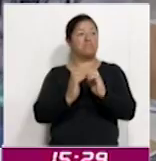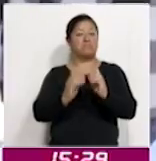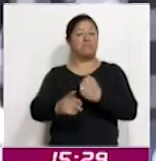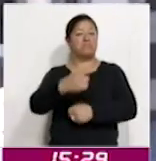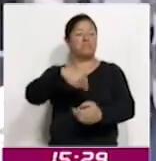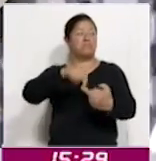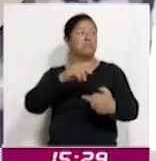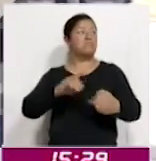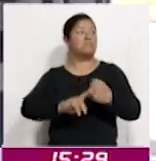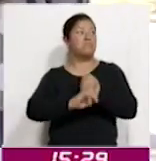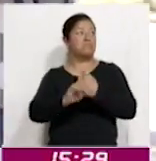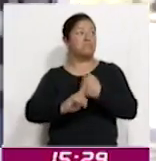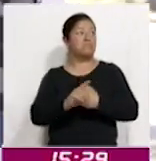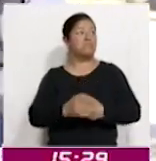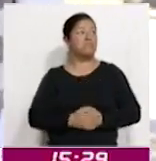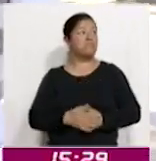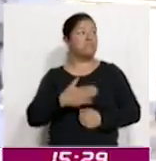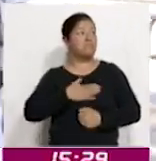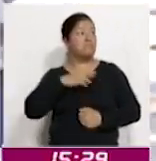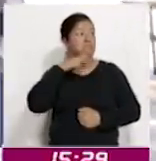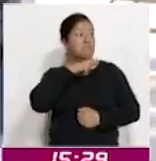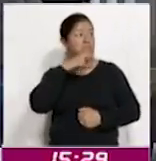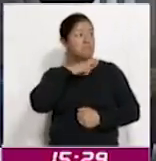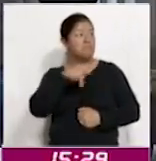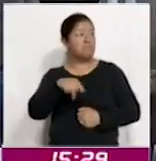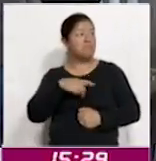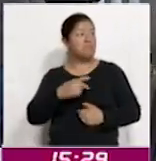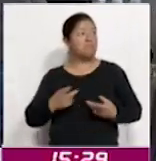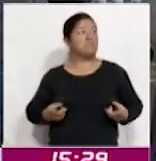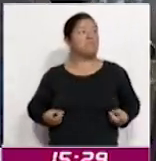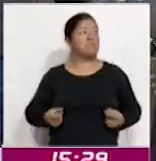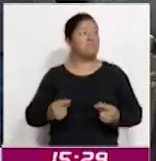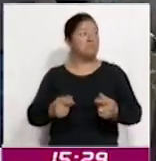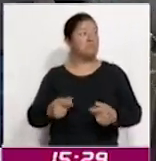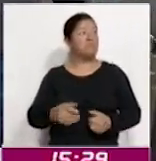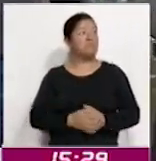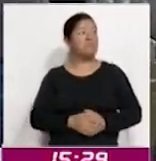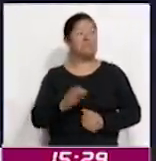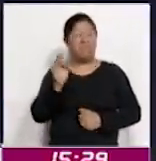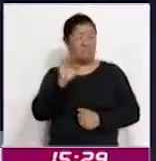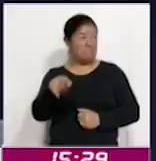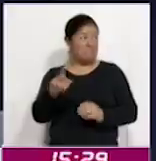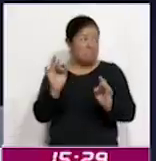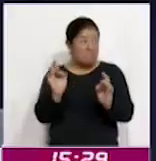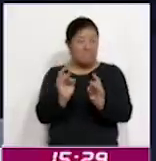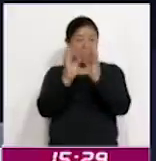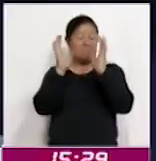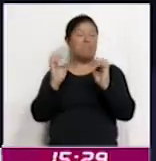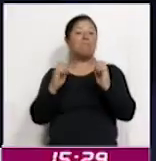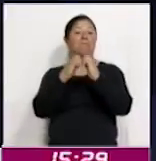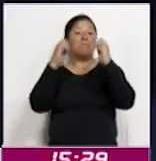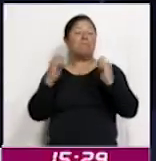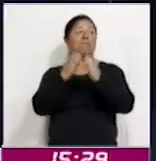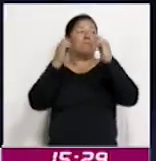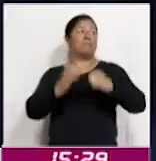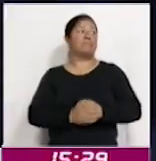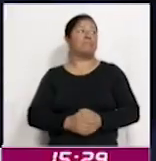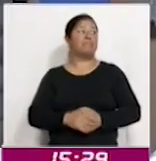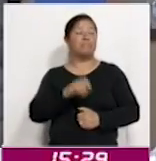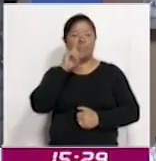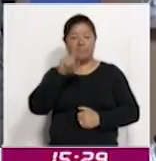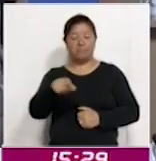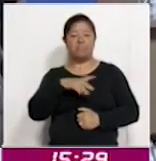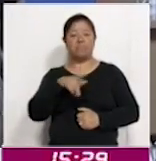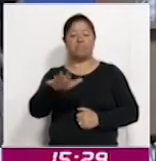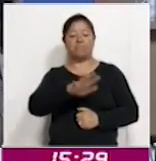y actuar de manera rápida en caso de que se hubiera presentado una emergencia. Asimismo, se estableció